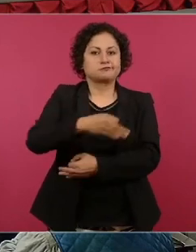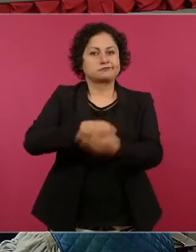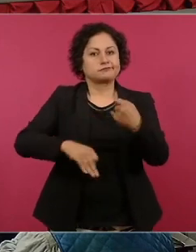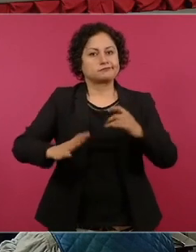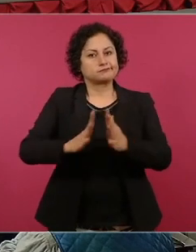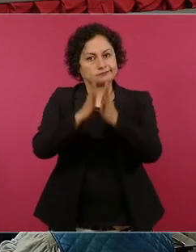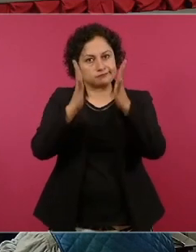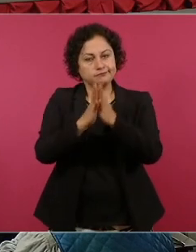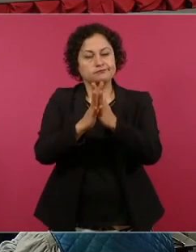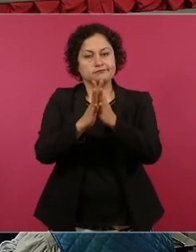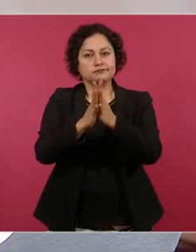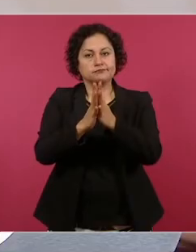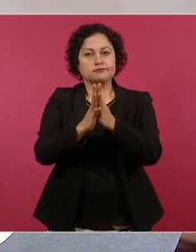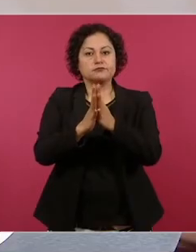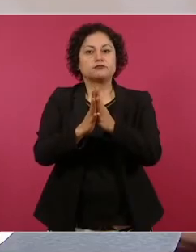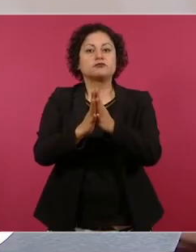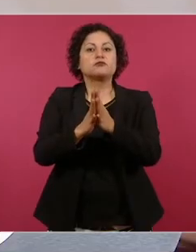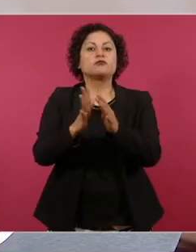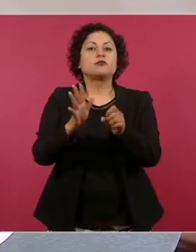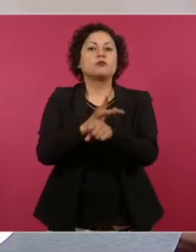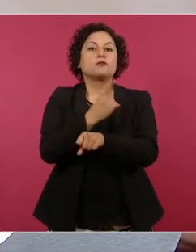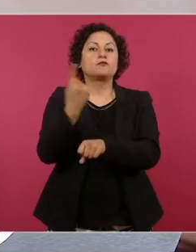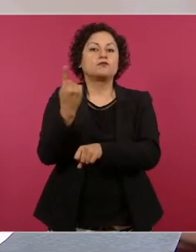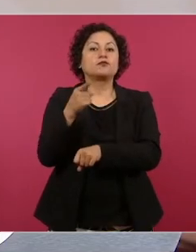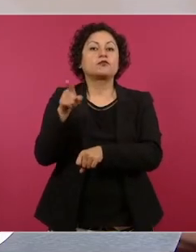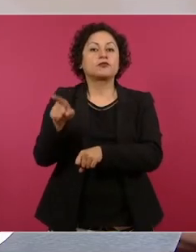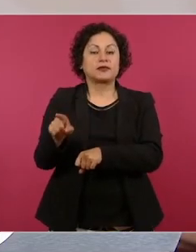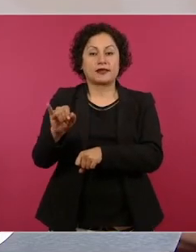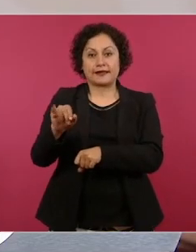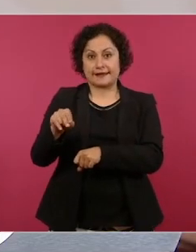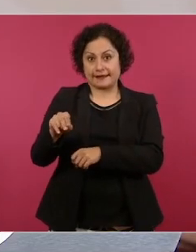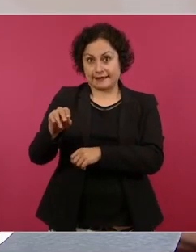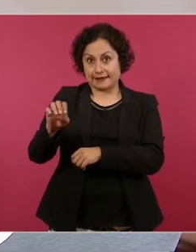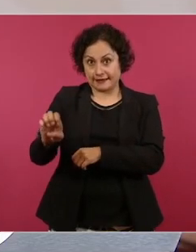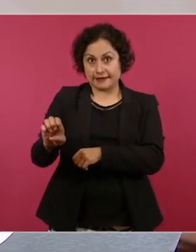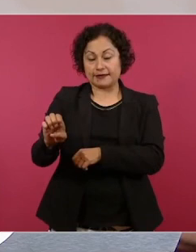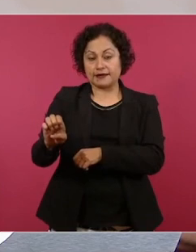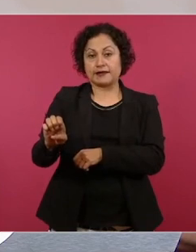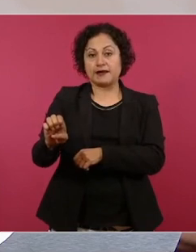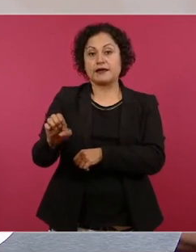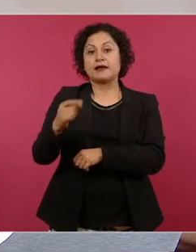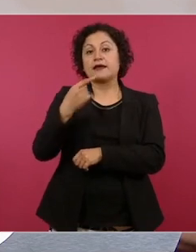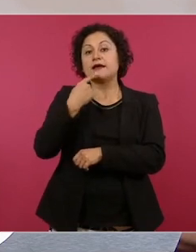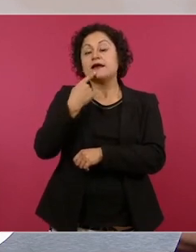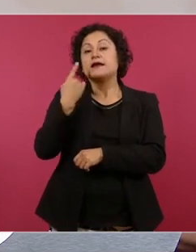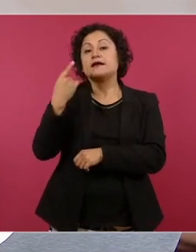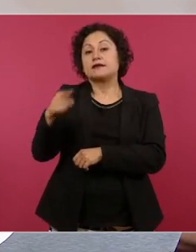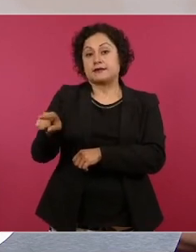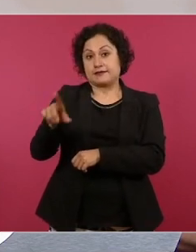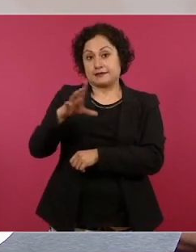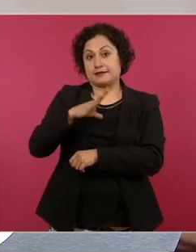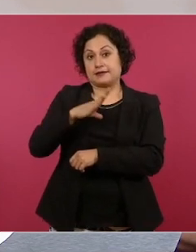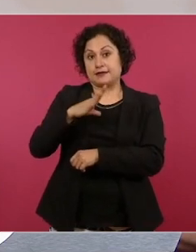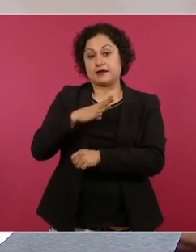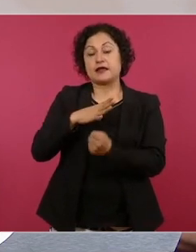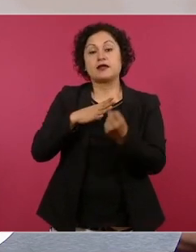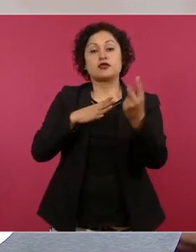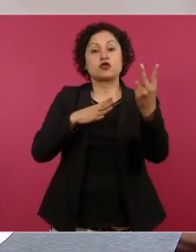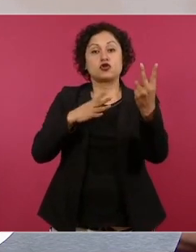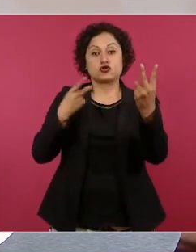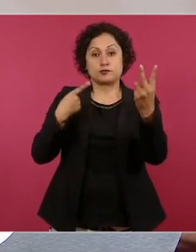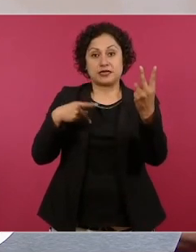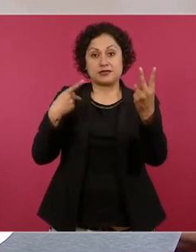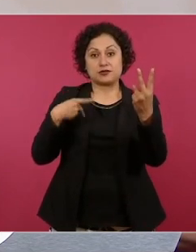inconformidad ante el Instituto Electoral de dos personas privadas de la libertad en